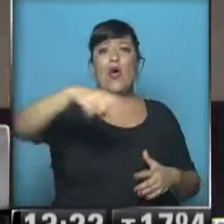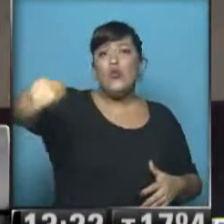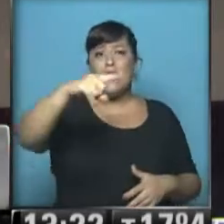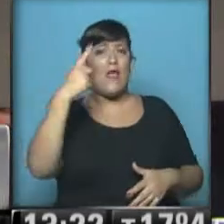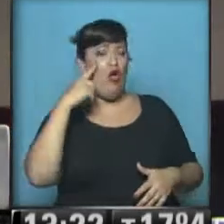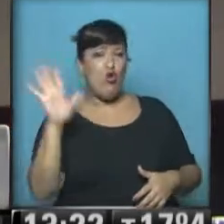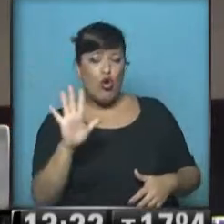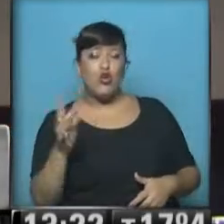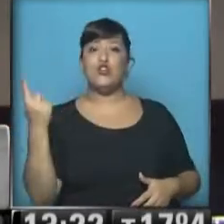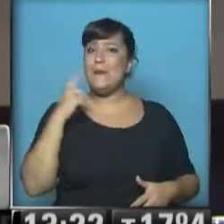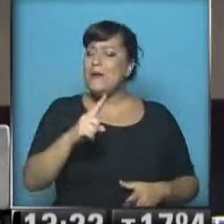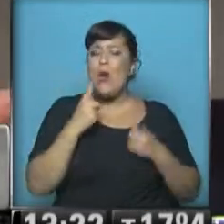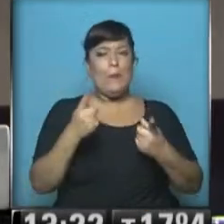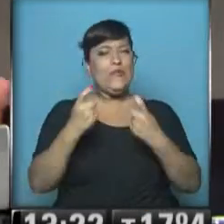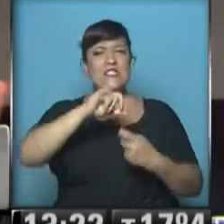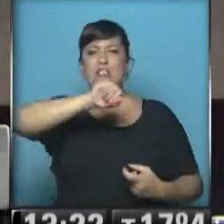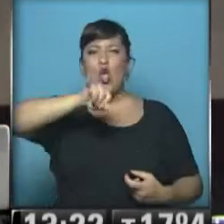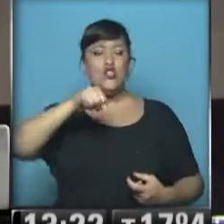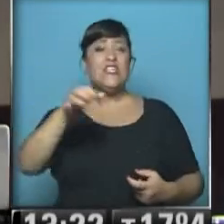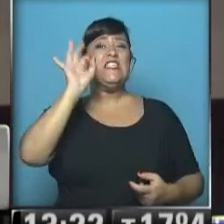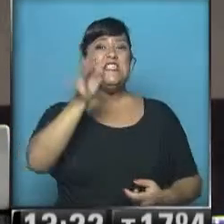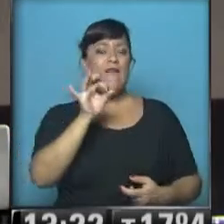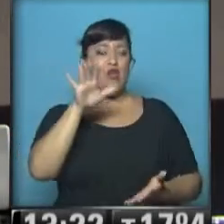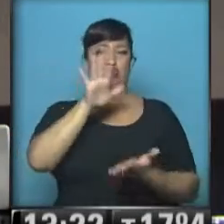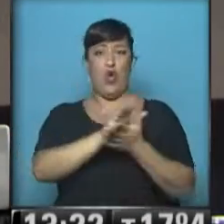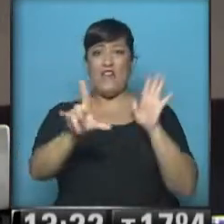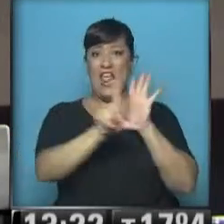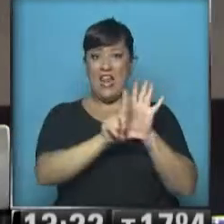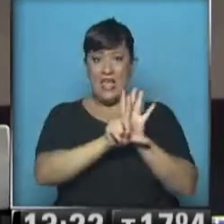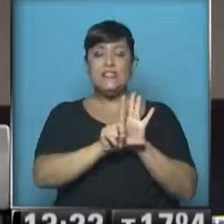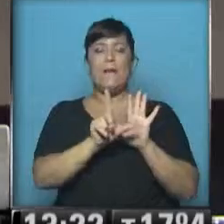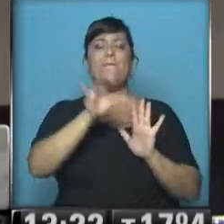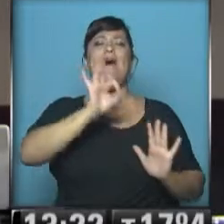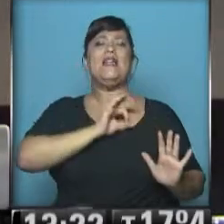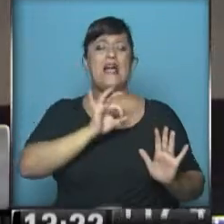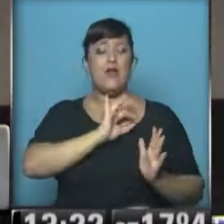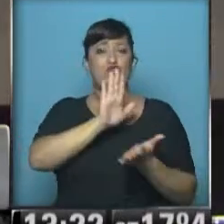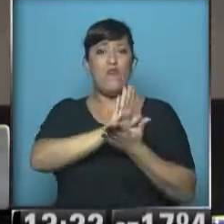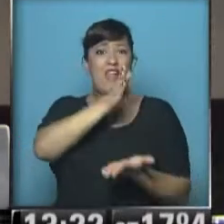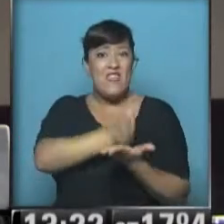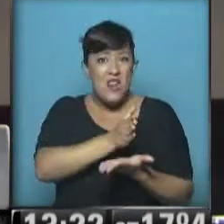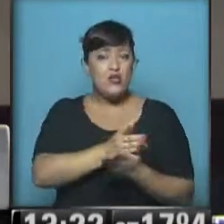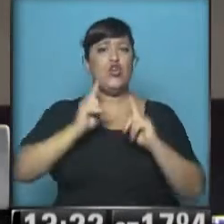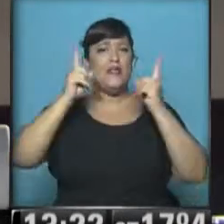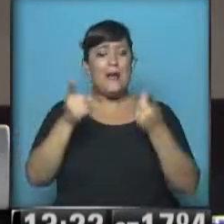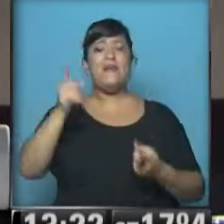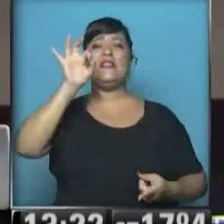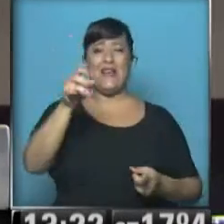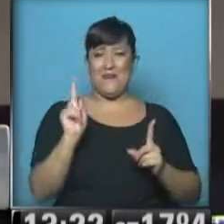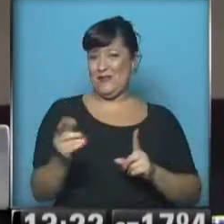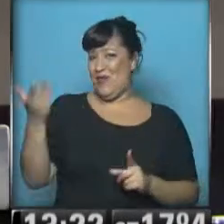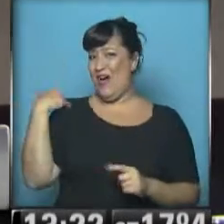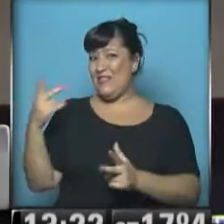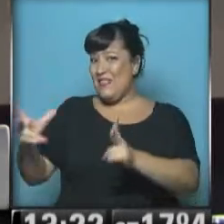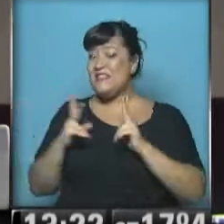conocen y es imprescindible conocerlas para saber no solo que tenemos derecho, sino también para saber que, como vos decías, los